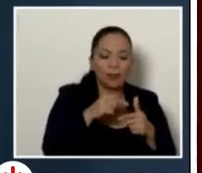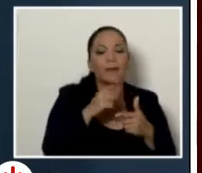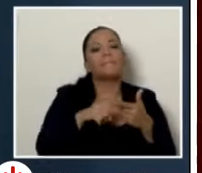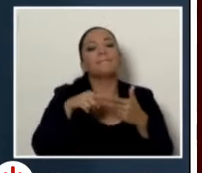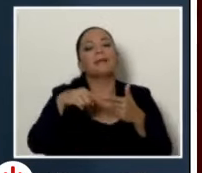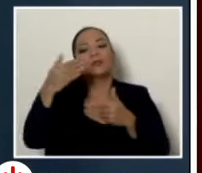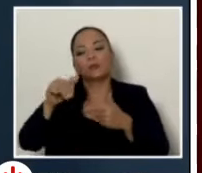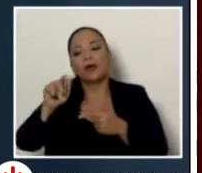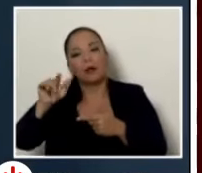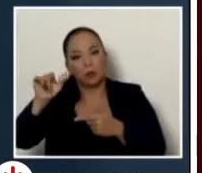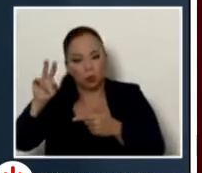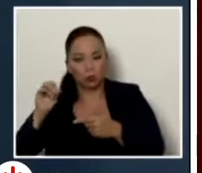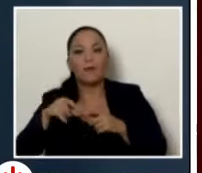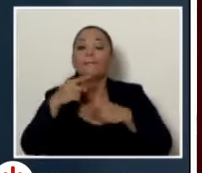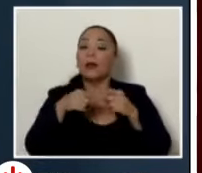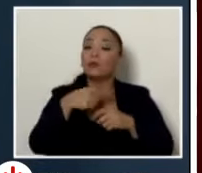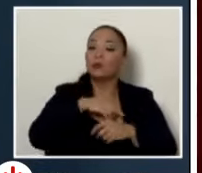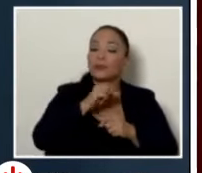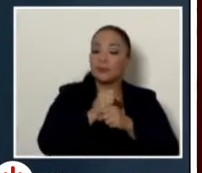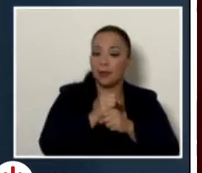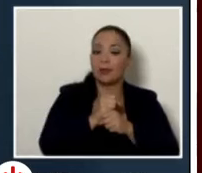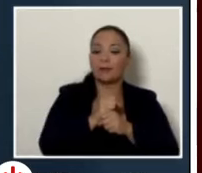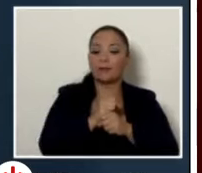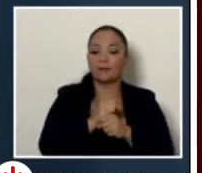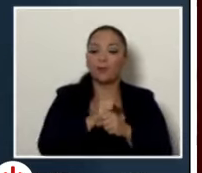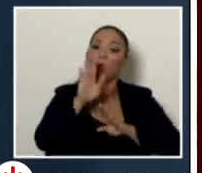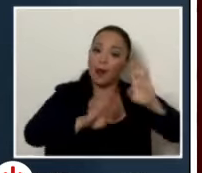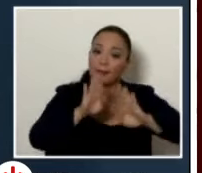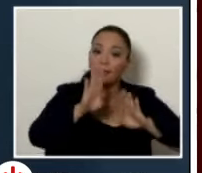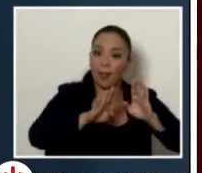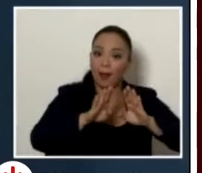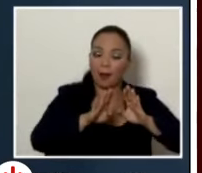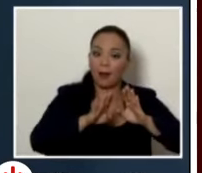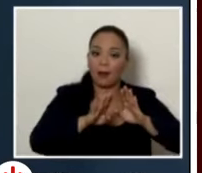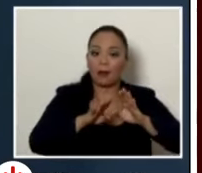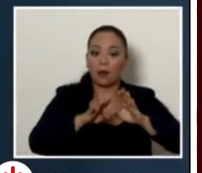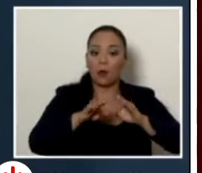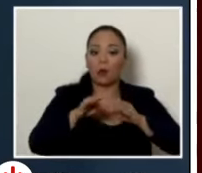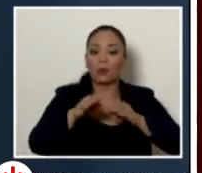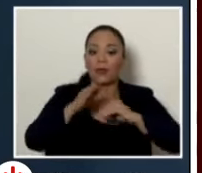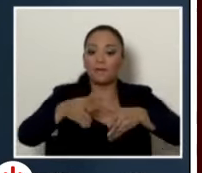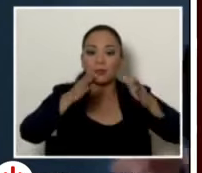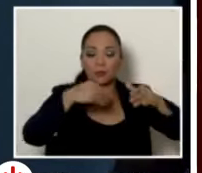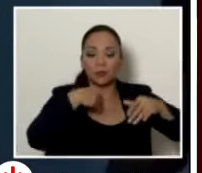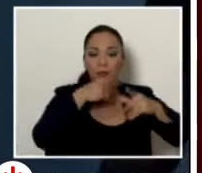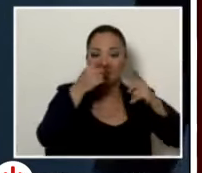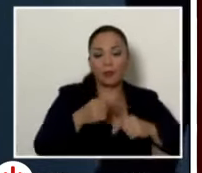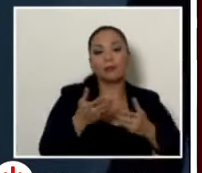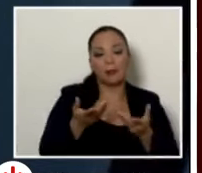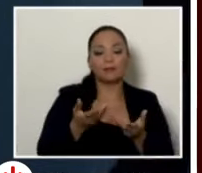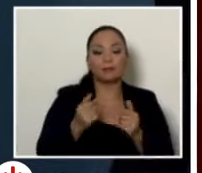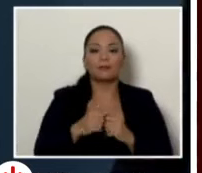un cartel con al menos los edificios que hoy tiene el Ministerio de Hacienda y que estaríamos gestionando que los demás ministerios también